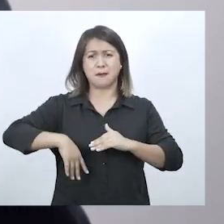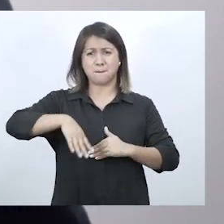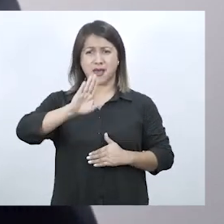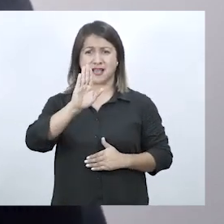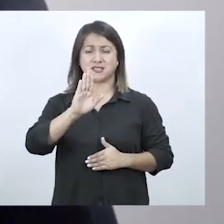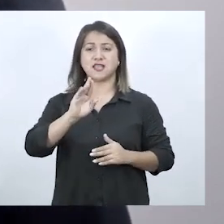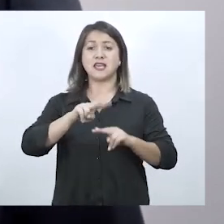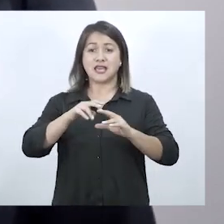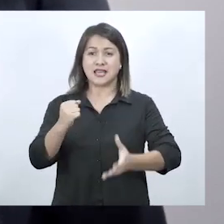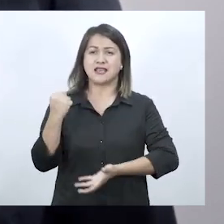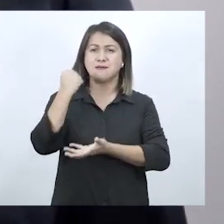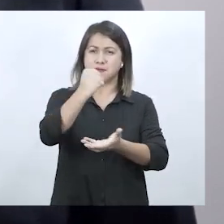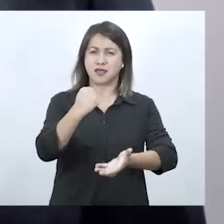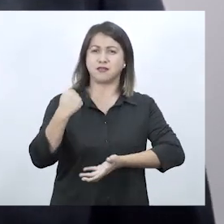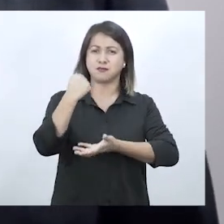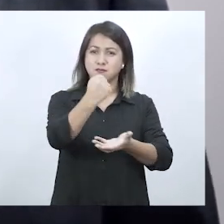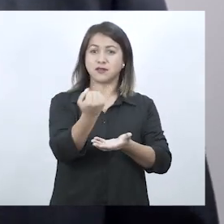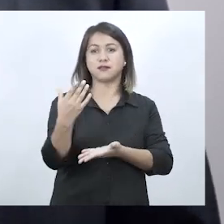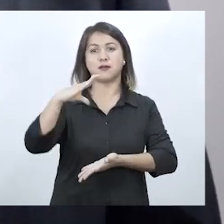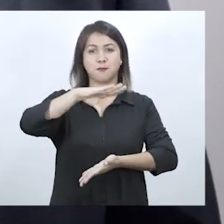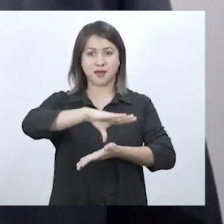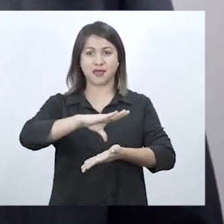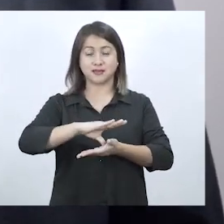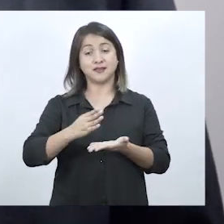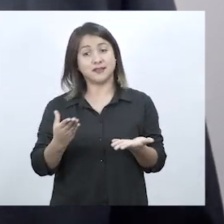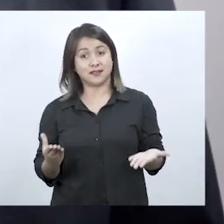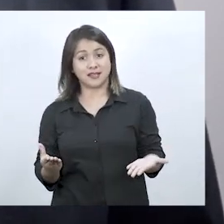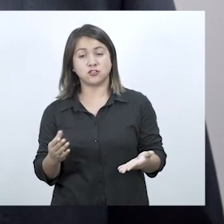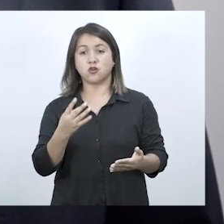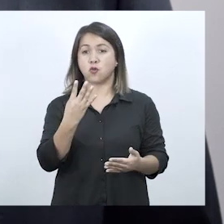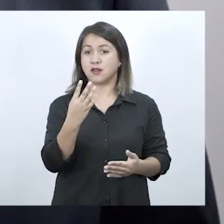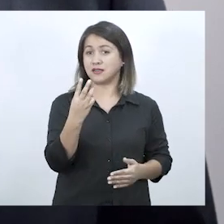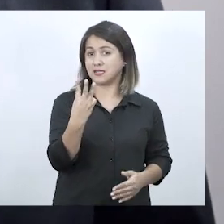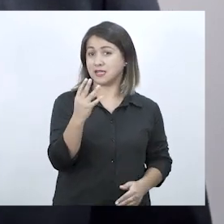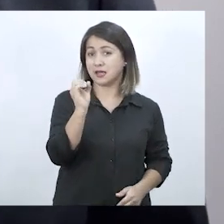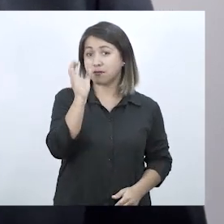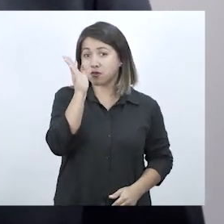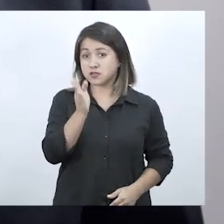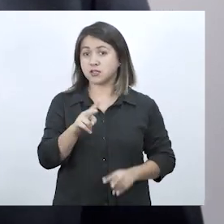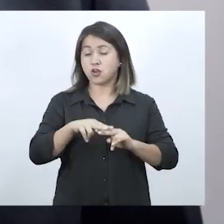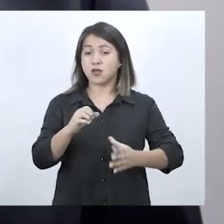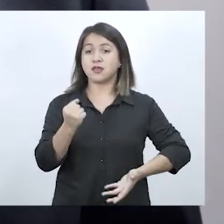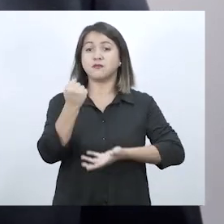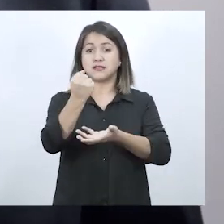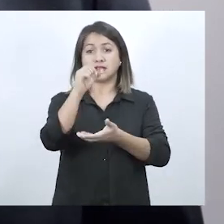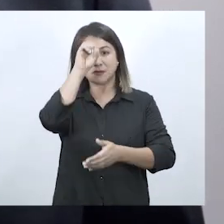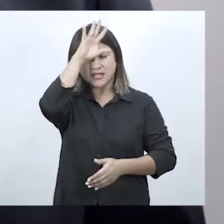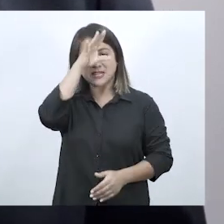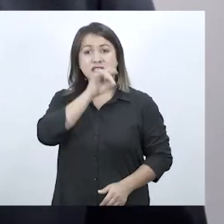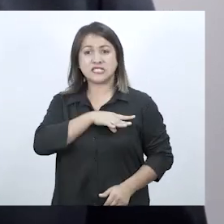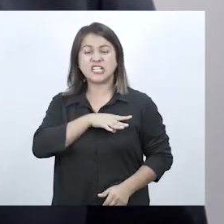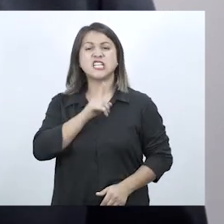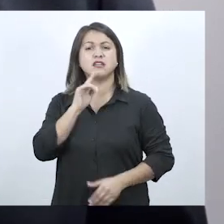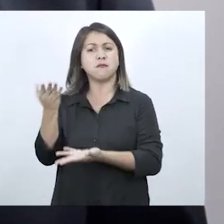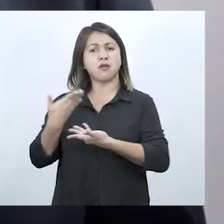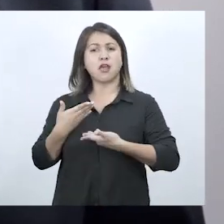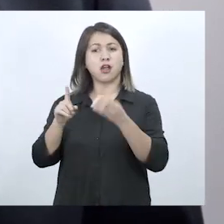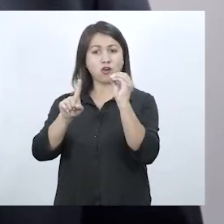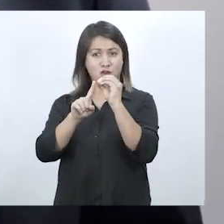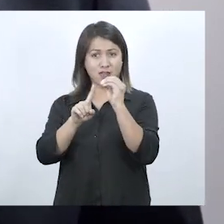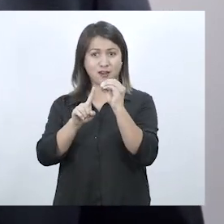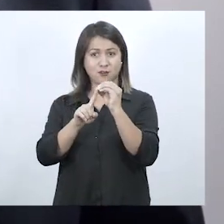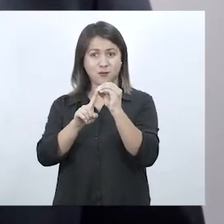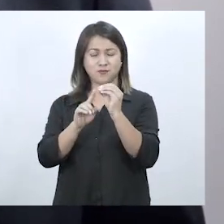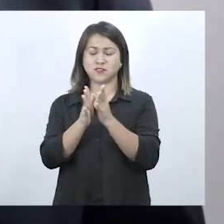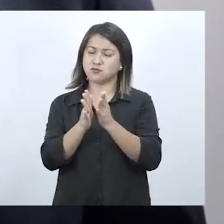que más está invirtiendo en el país. De hecho, el 43% de la inversión en minería en Chile viene de